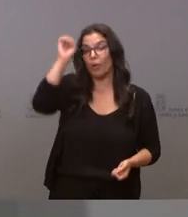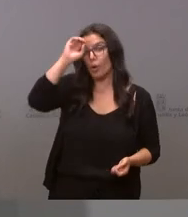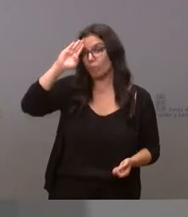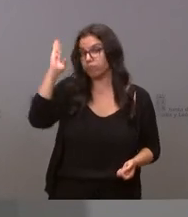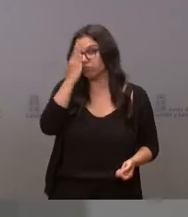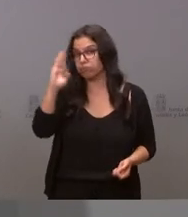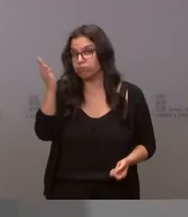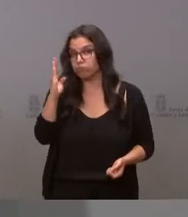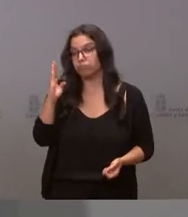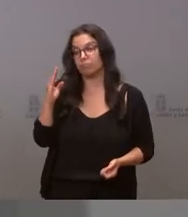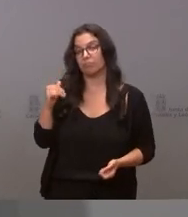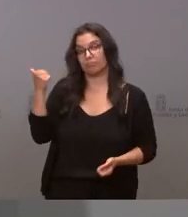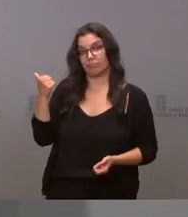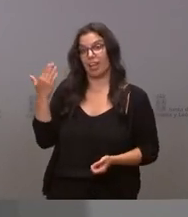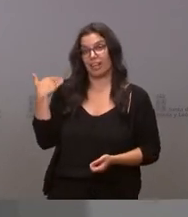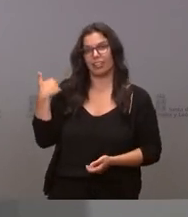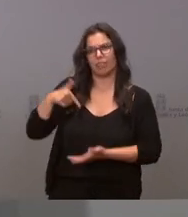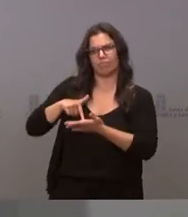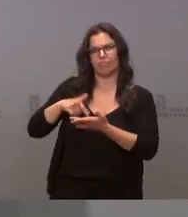quien exigía dimisiones